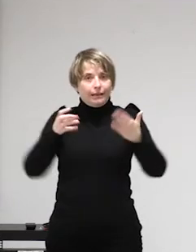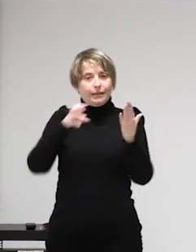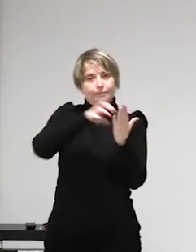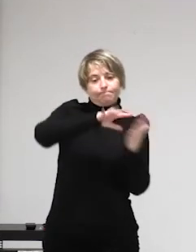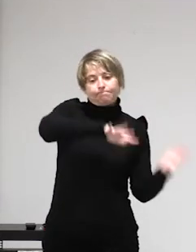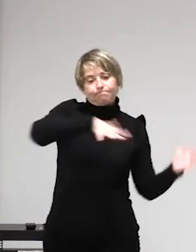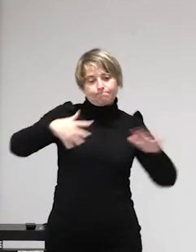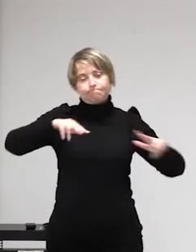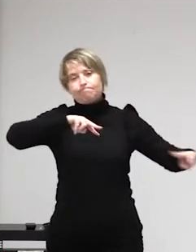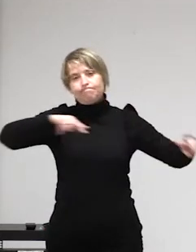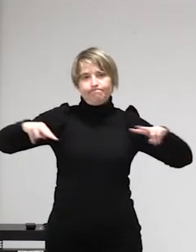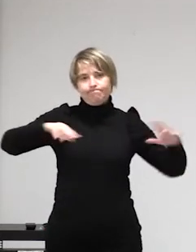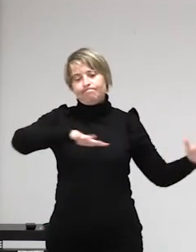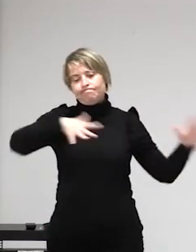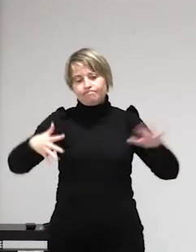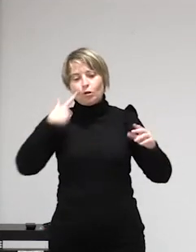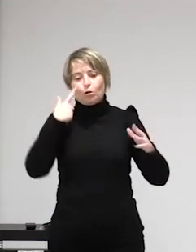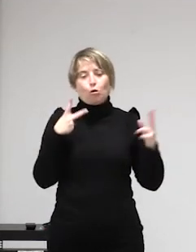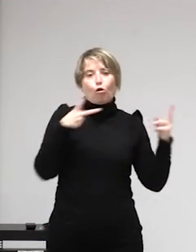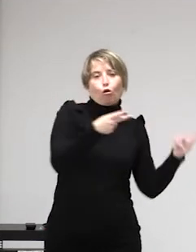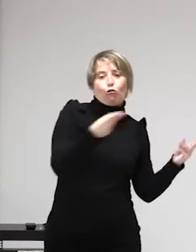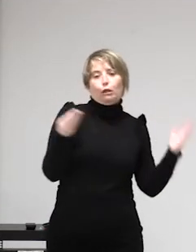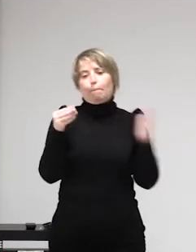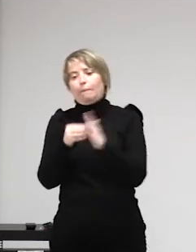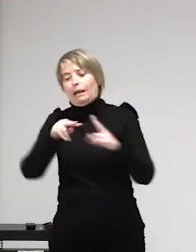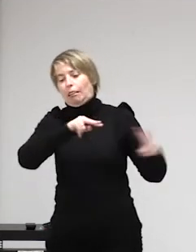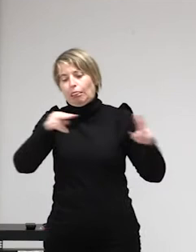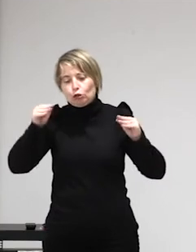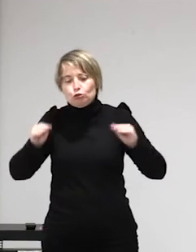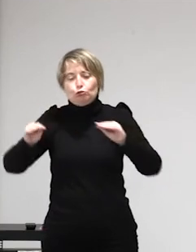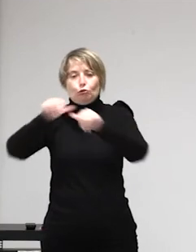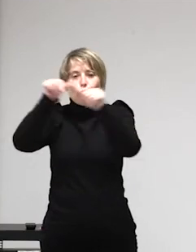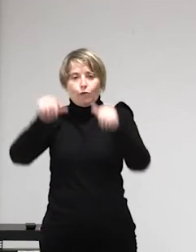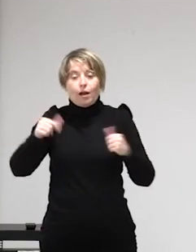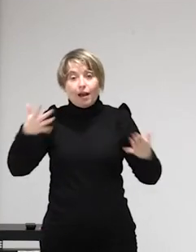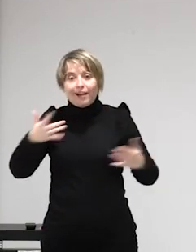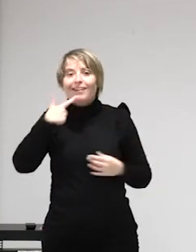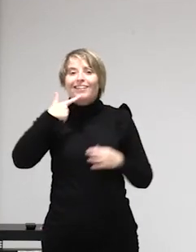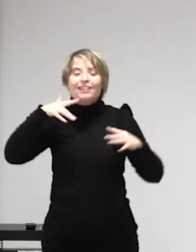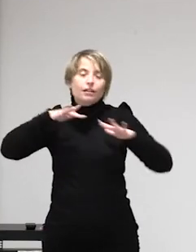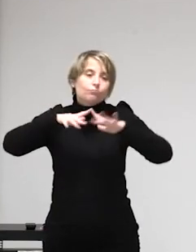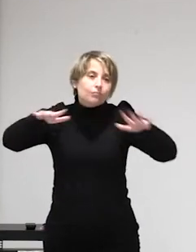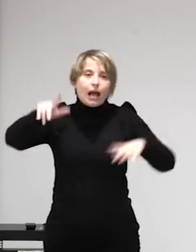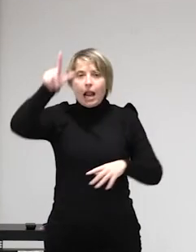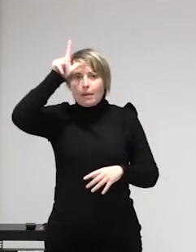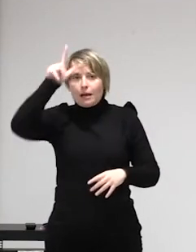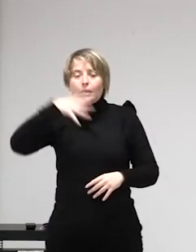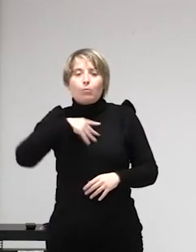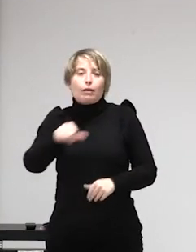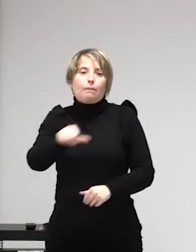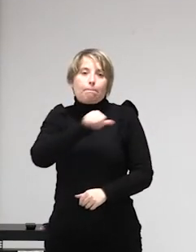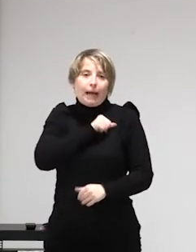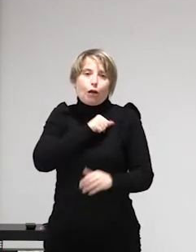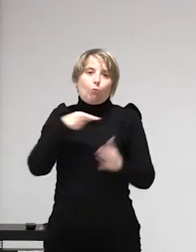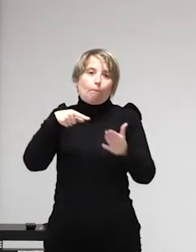perdería su prestación por desempleo ¿no? bueno esto viene de una chica de 19 años de Alemania precisamente